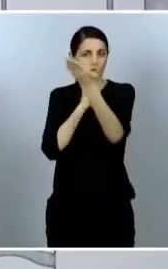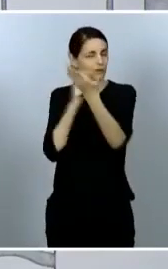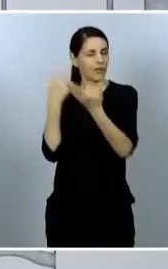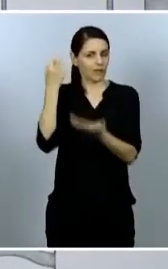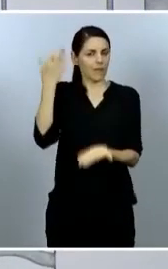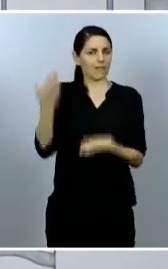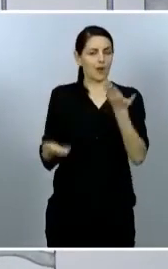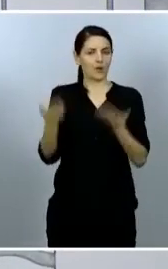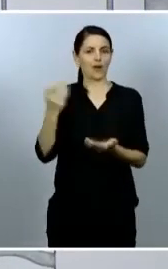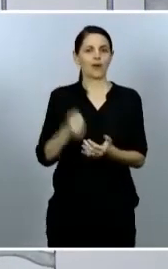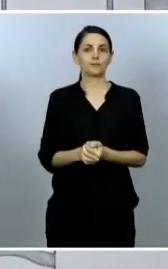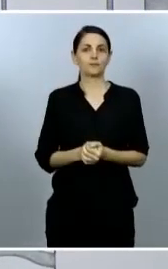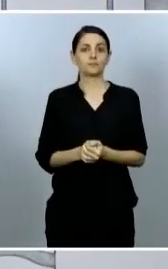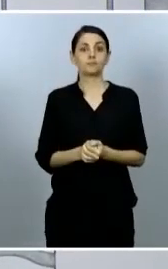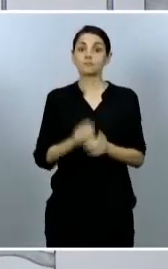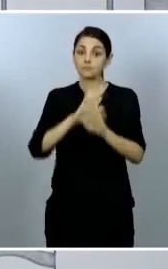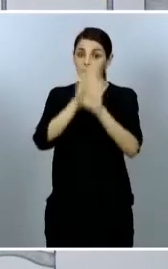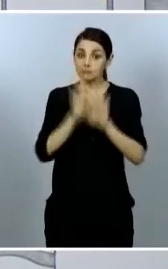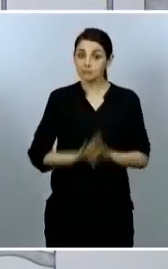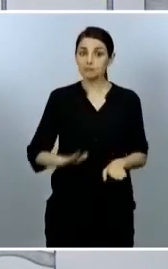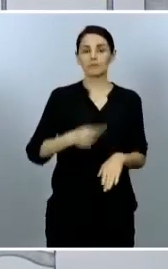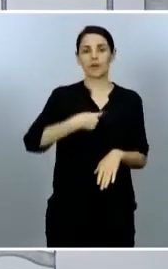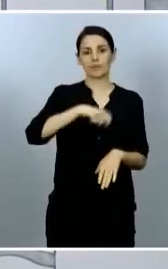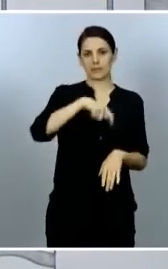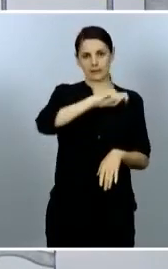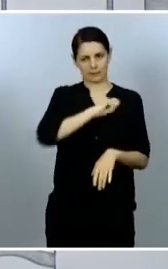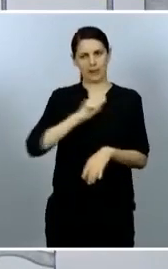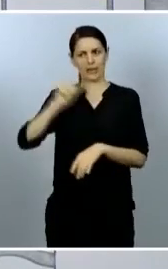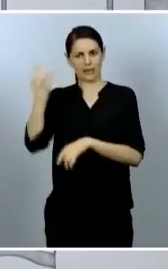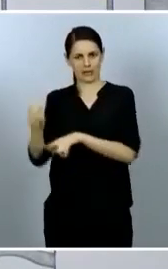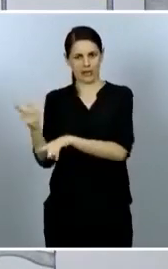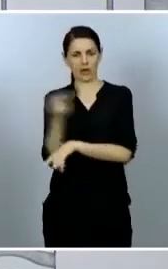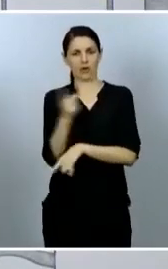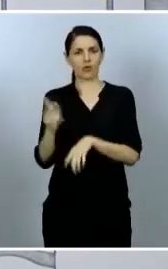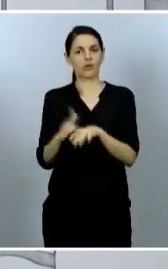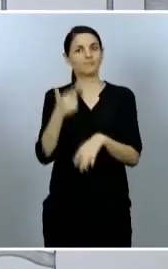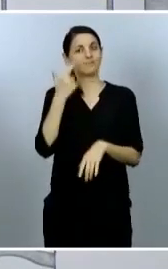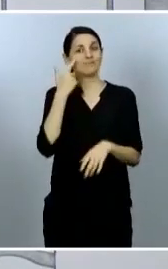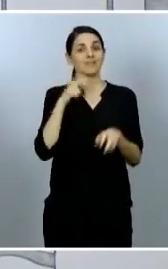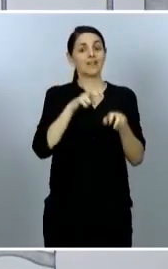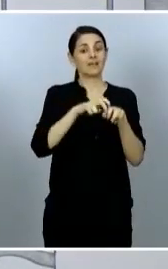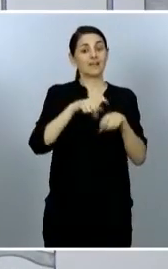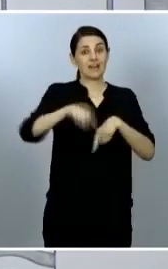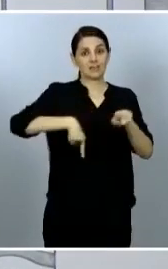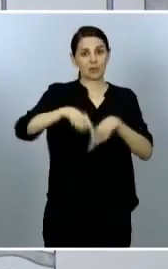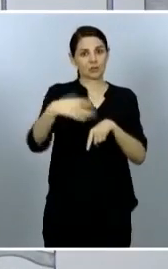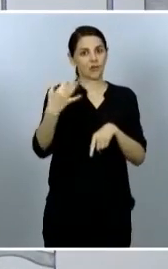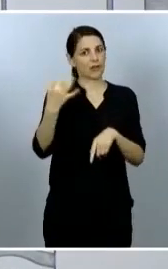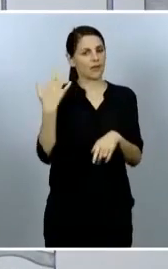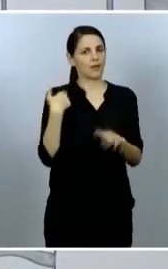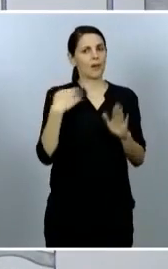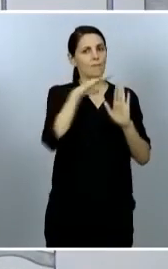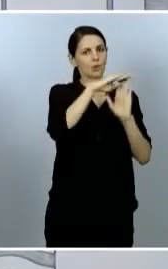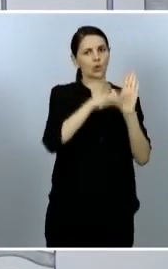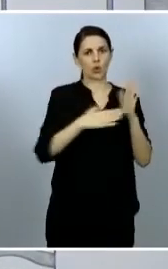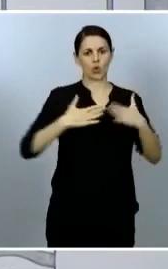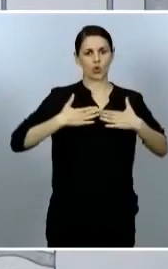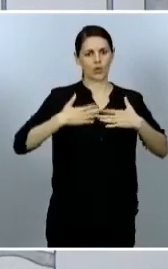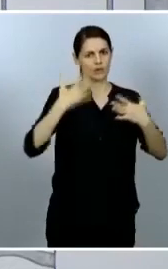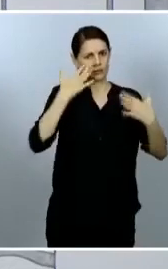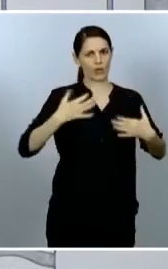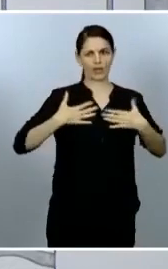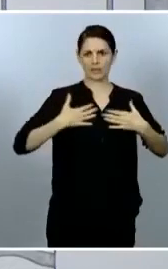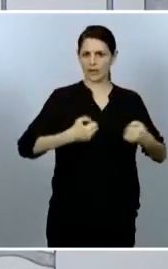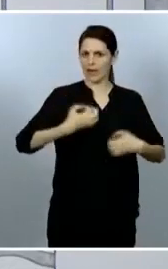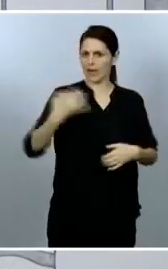es esencial que el transporte se rija por protocolos de seguridad sanitaria que estén armonizados y que estén acordados